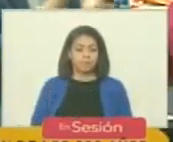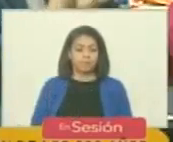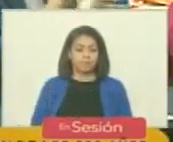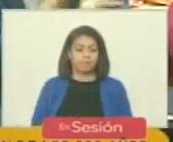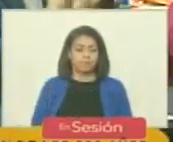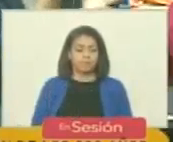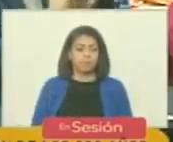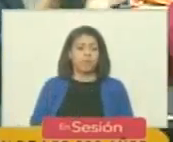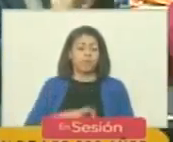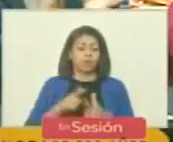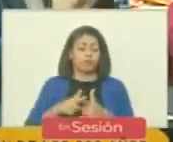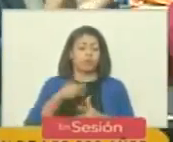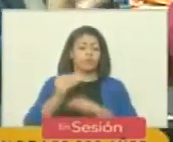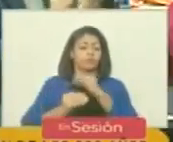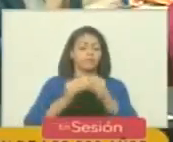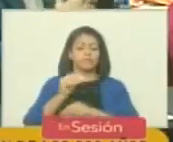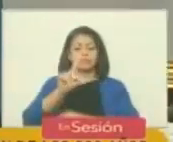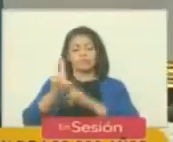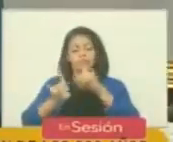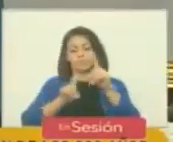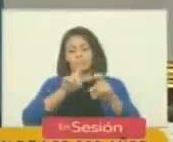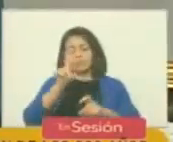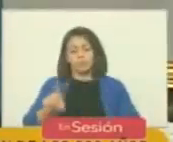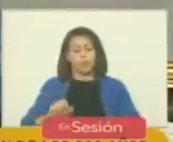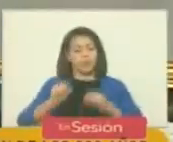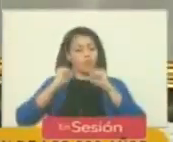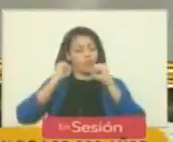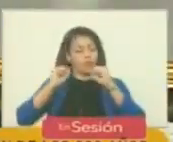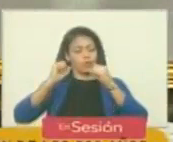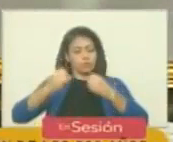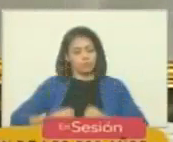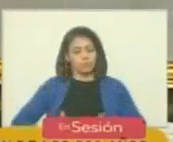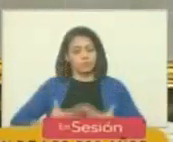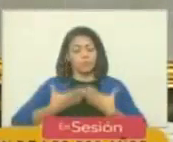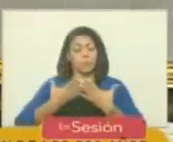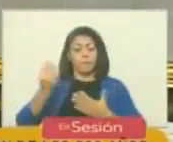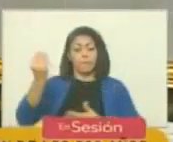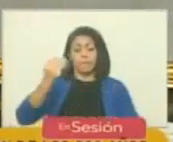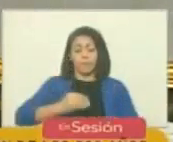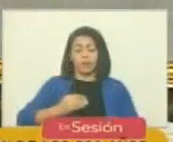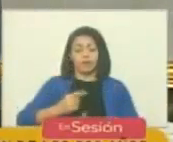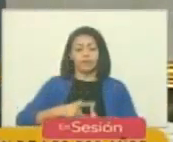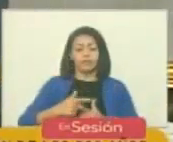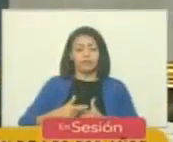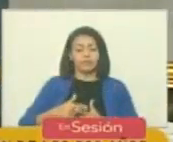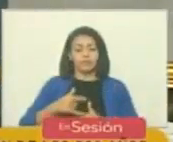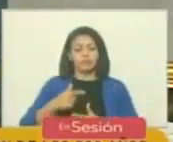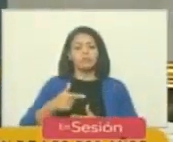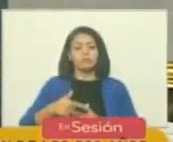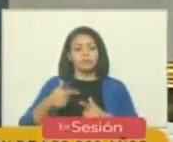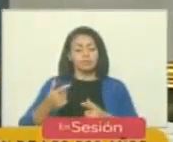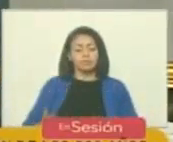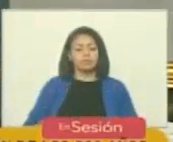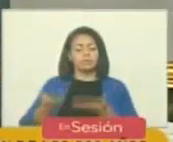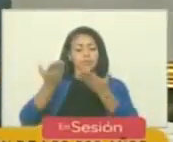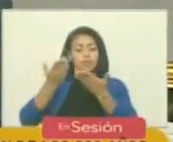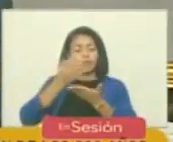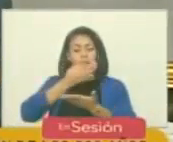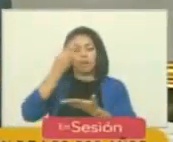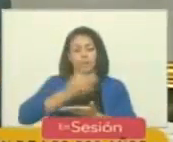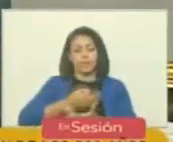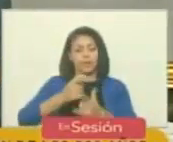así que sometemos con fervor patriótico y sobre todo a efectos de levantar la verdad